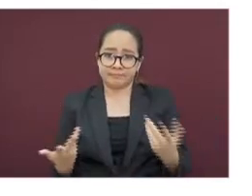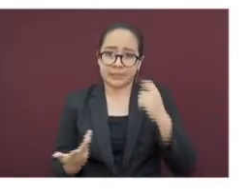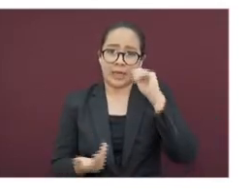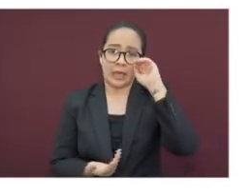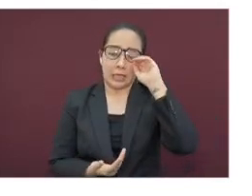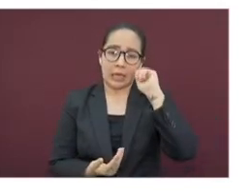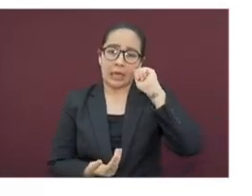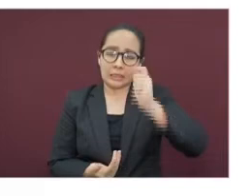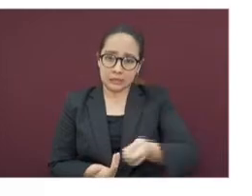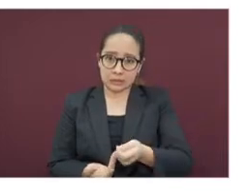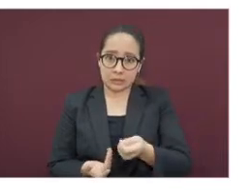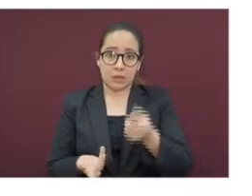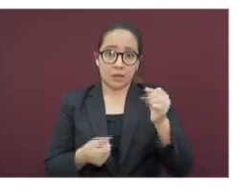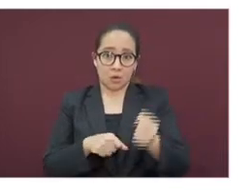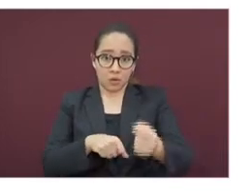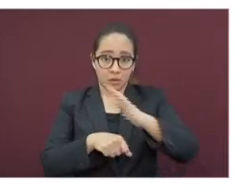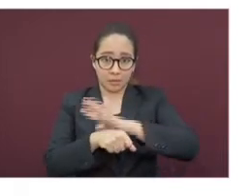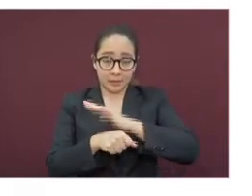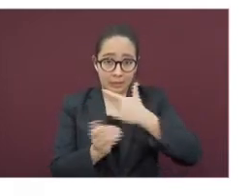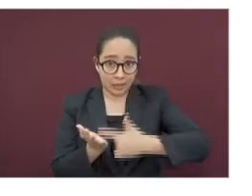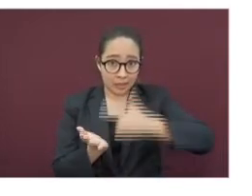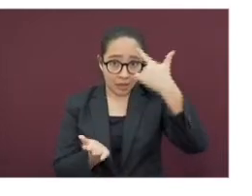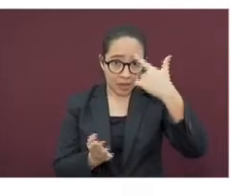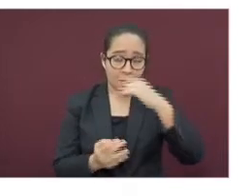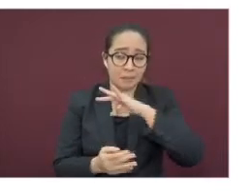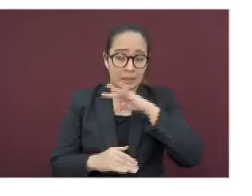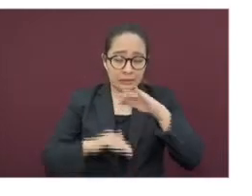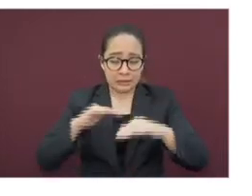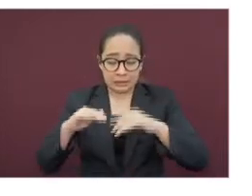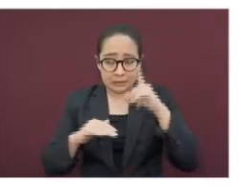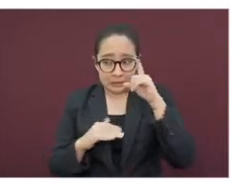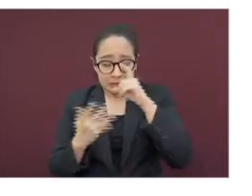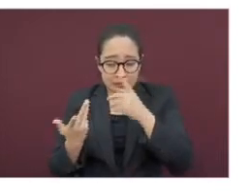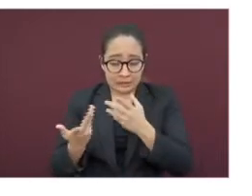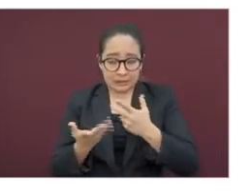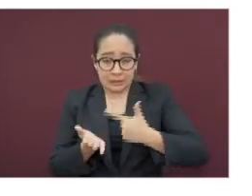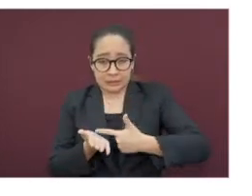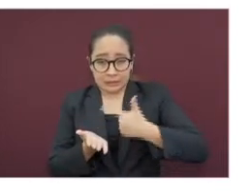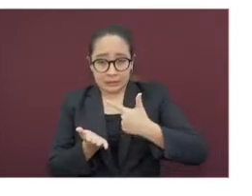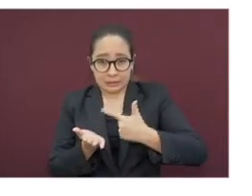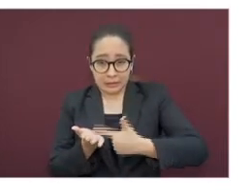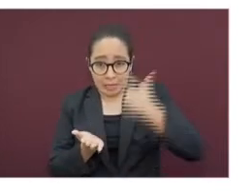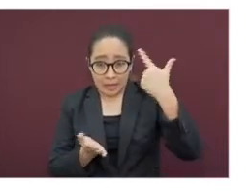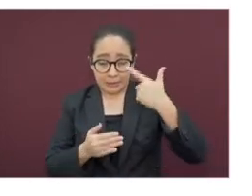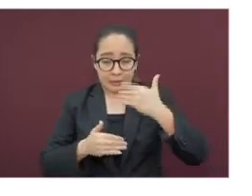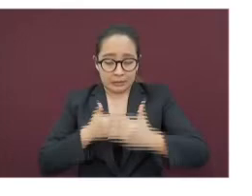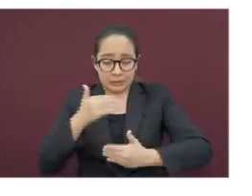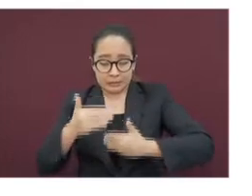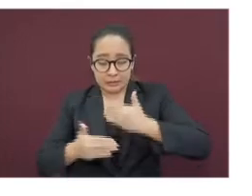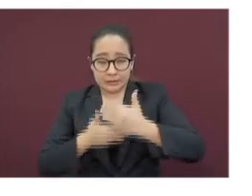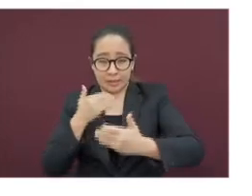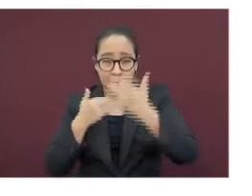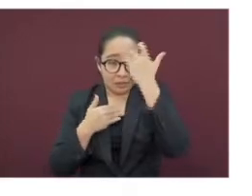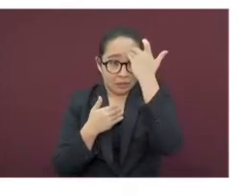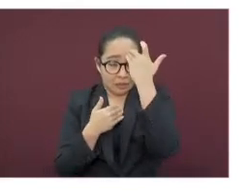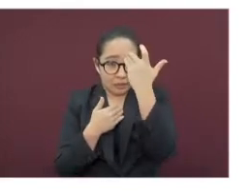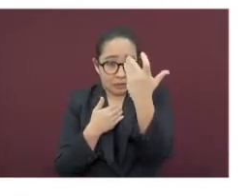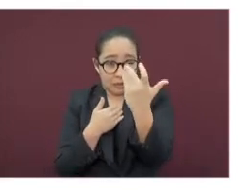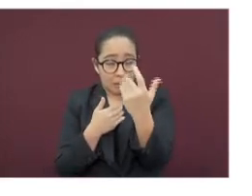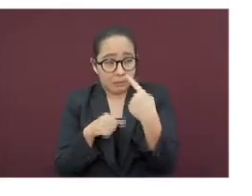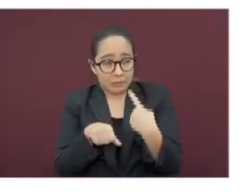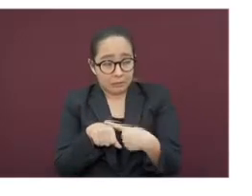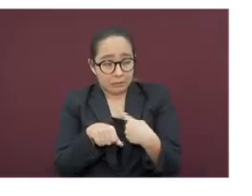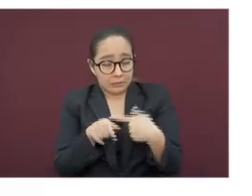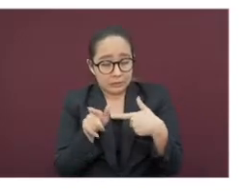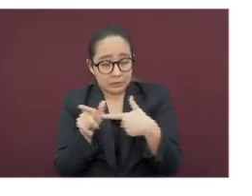complicaciones se pueden dar en cualquier edad y su recuperación ser más prolongada o incluso tener un desenlace